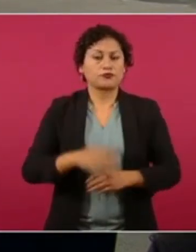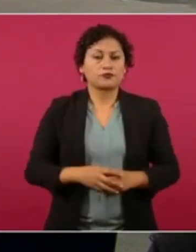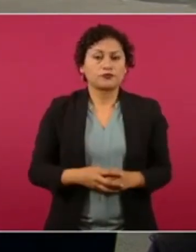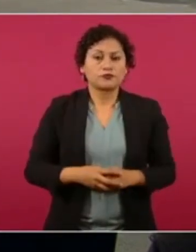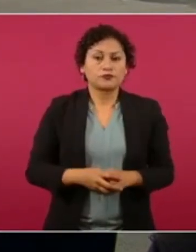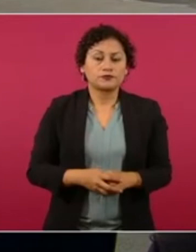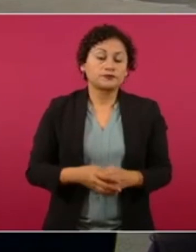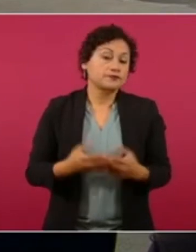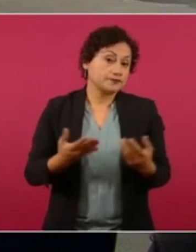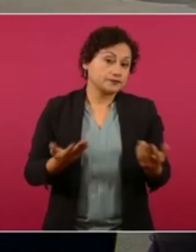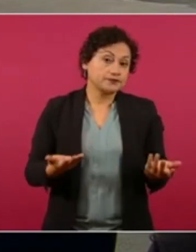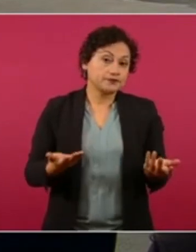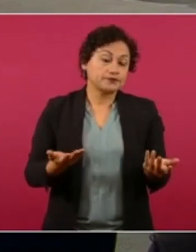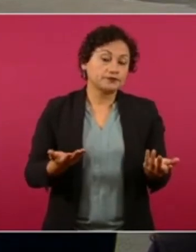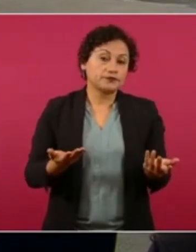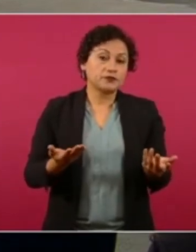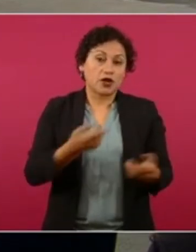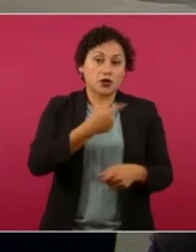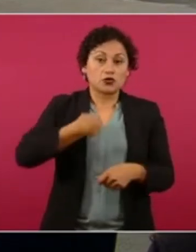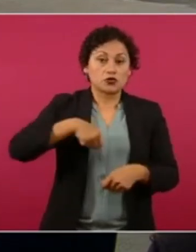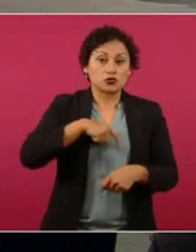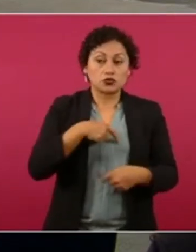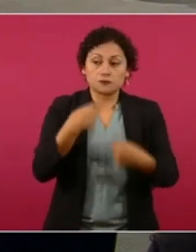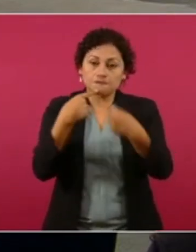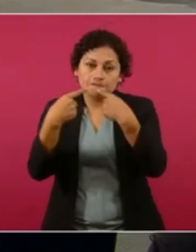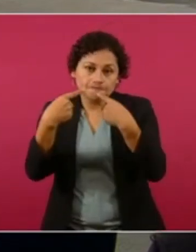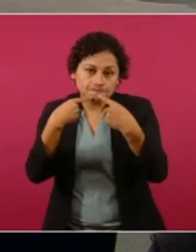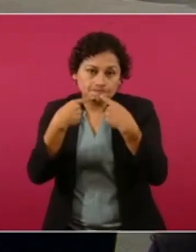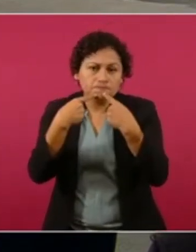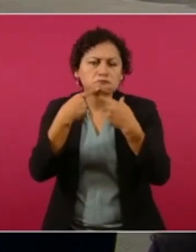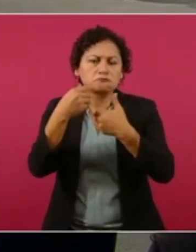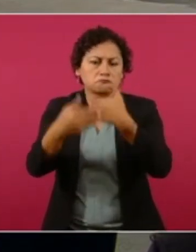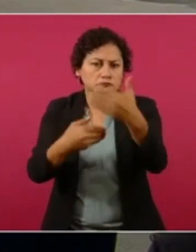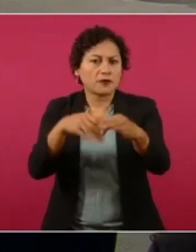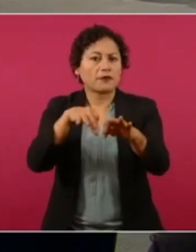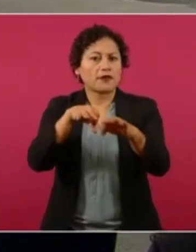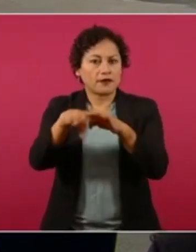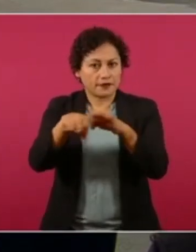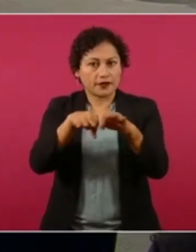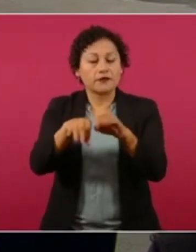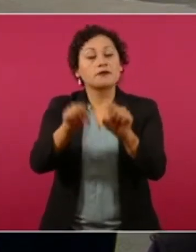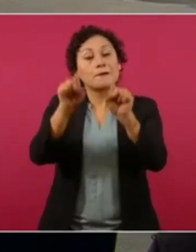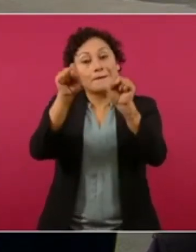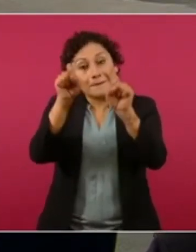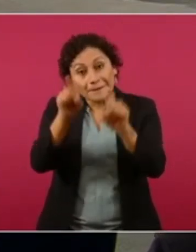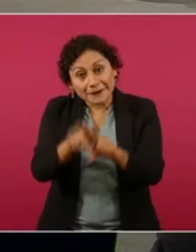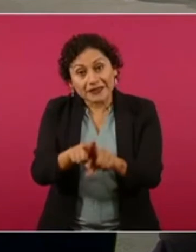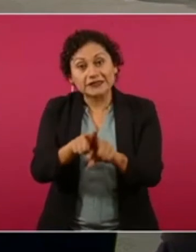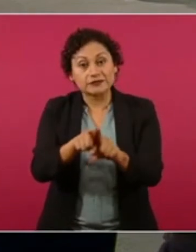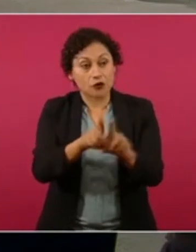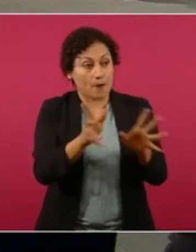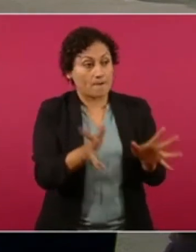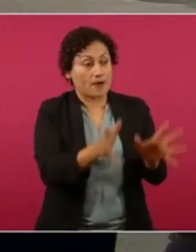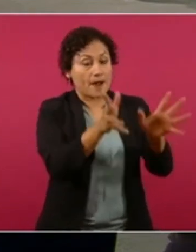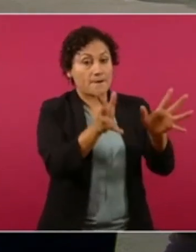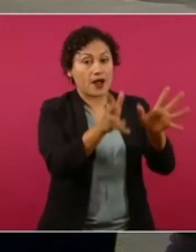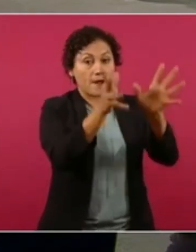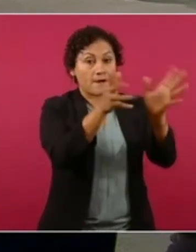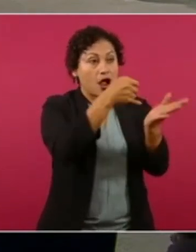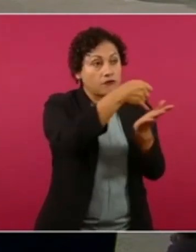Entonces, estamos trabajando, al mismo tiempo impulsando la producción de alimentos en México.